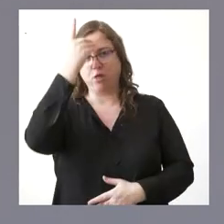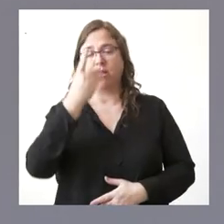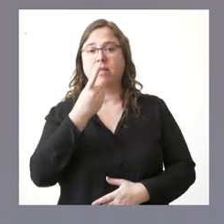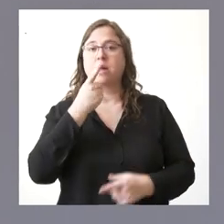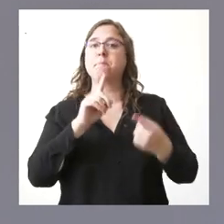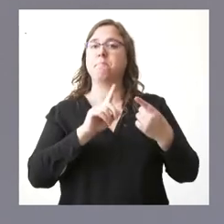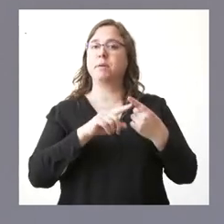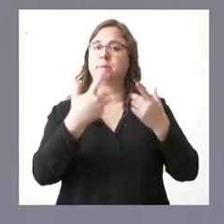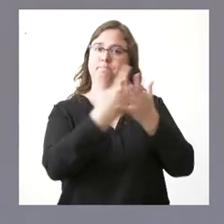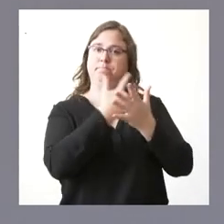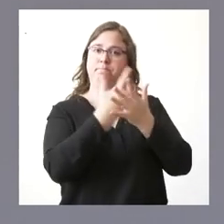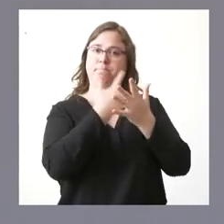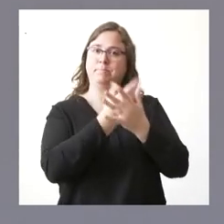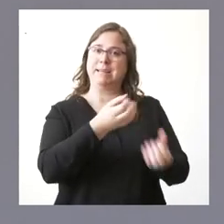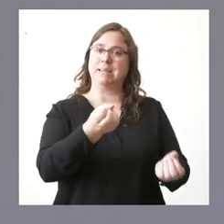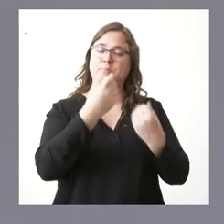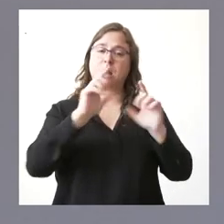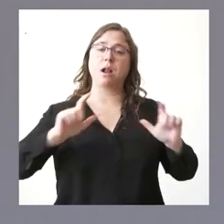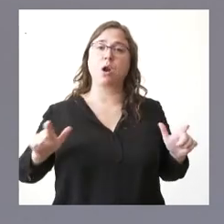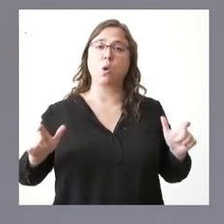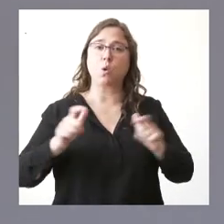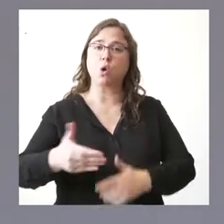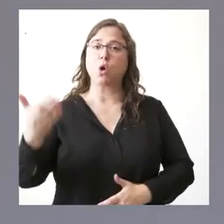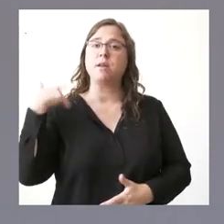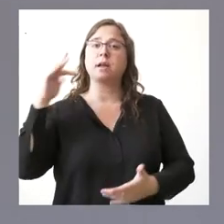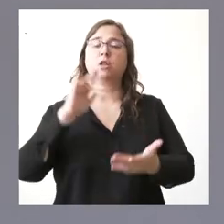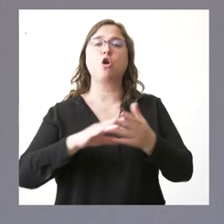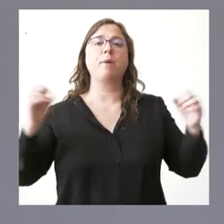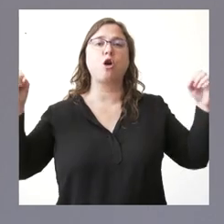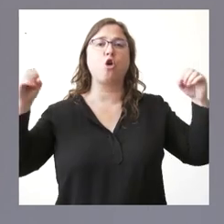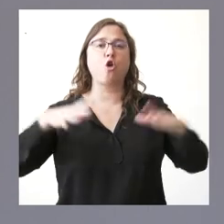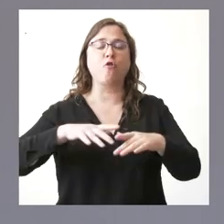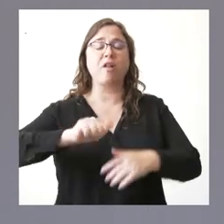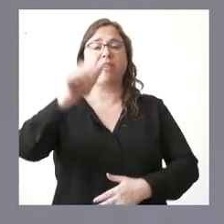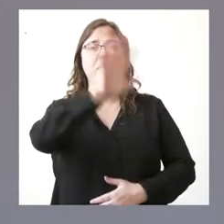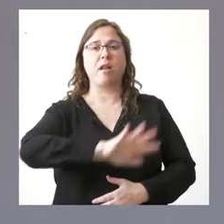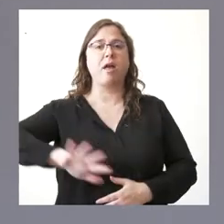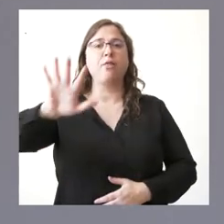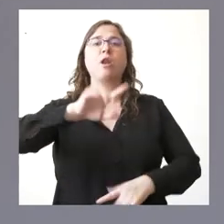informado sobre la reunión que tuvo ayer en la Conferencia Nacional de Transportes,